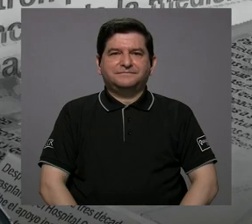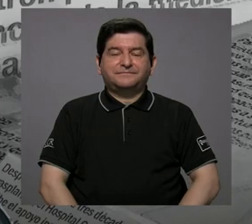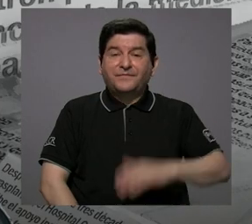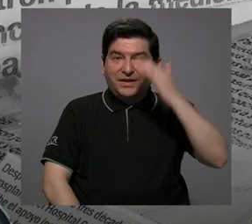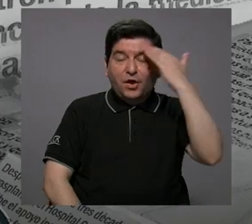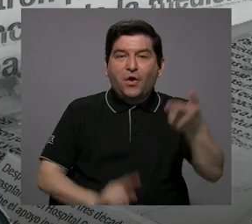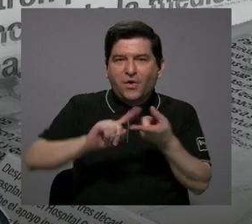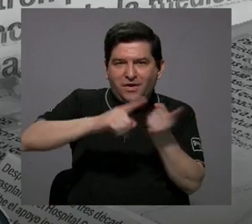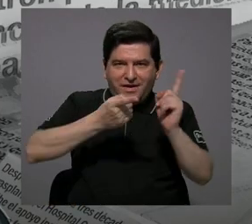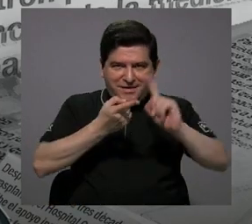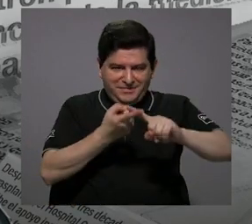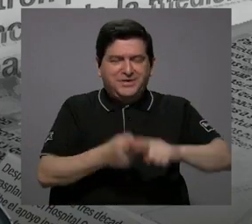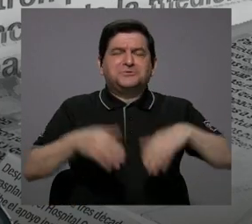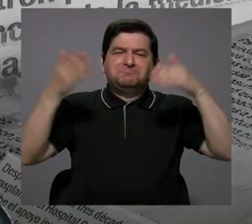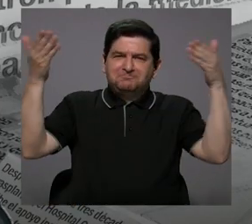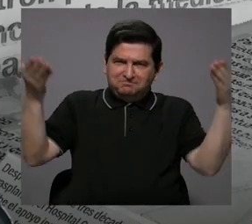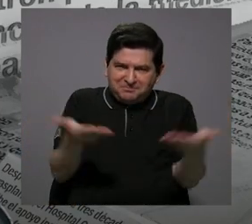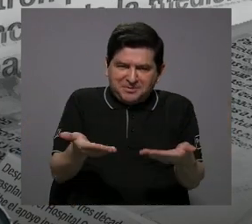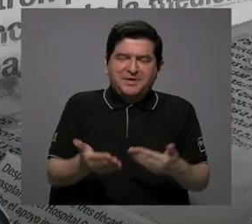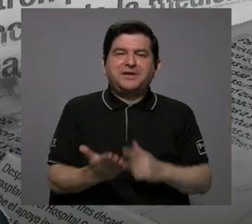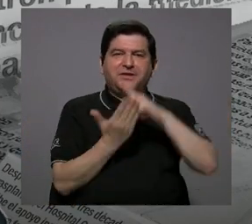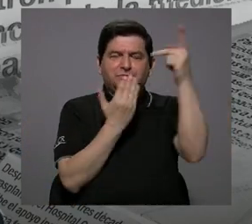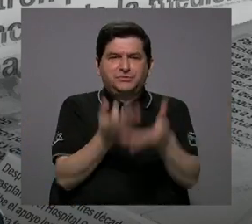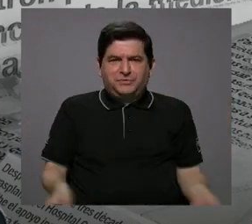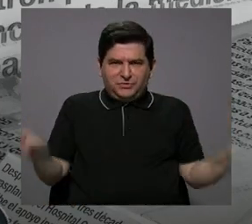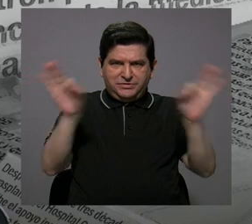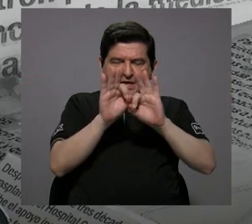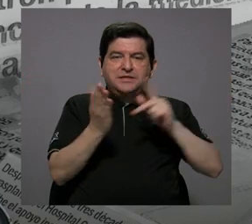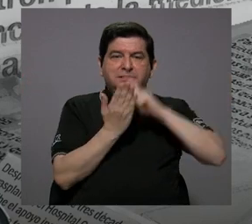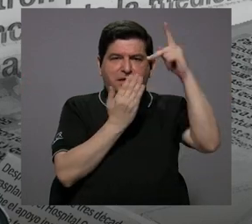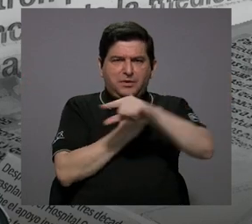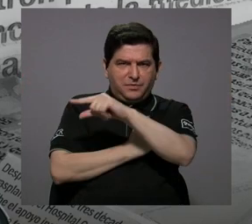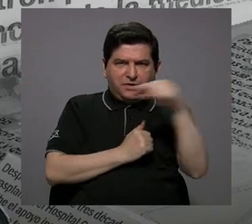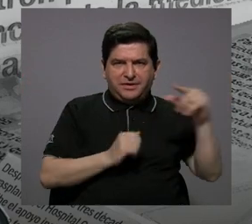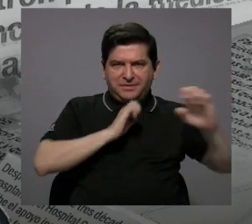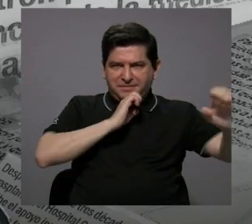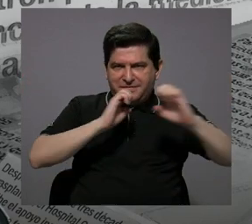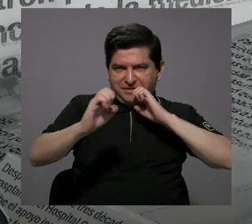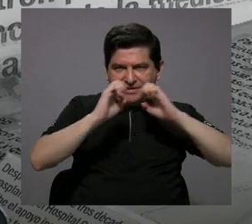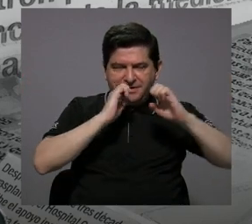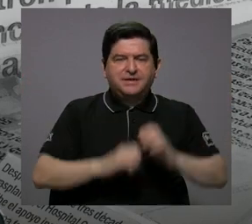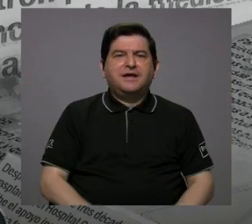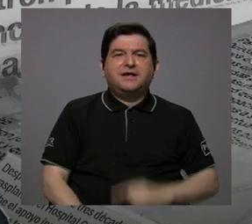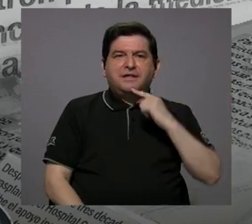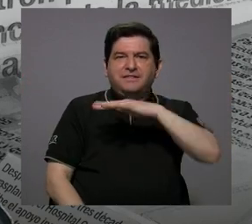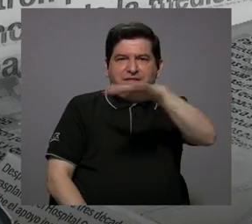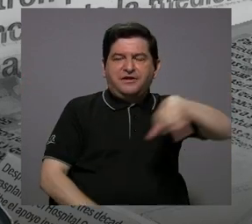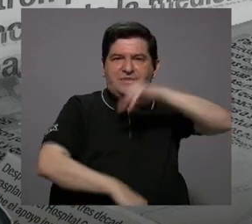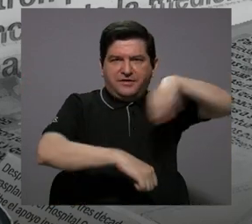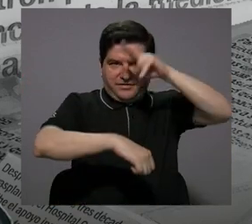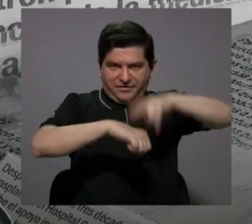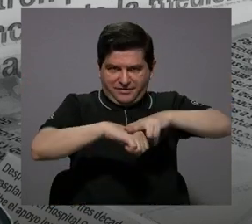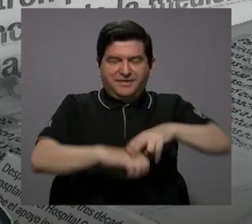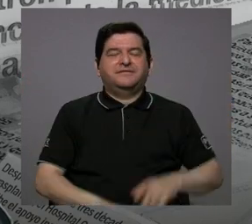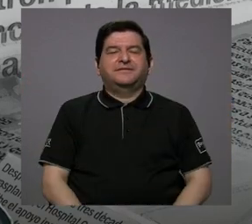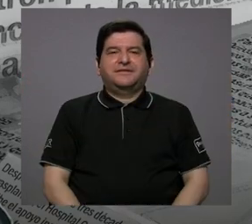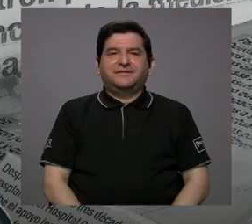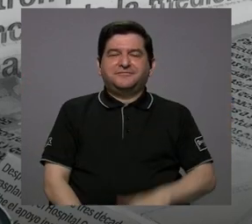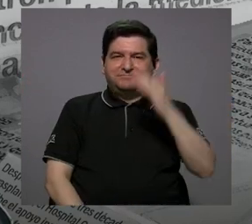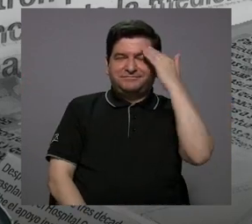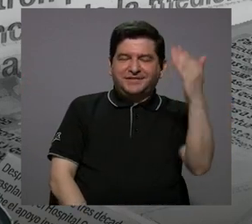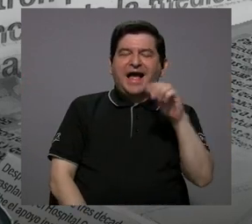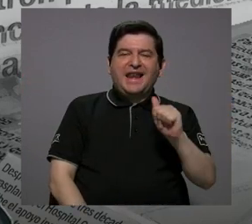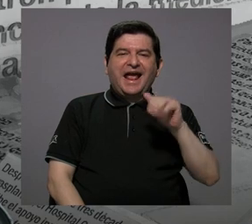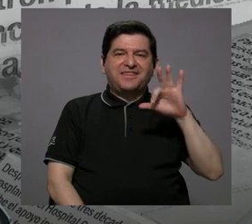Hola amigos y amigas, bienvenidos a Lo que importa, un programa semanal de entrevistas sobre la realidad nacional. Les